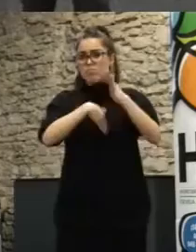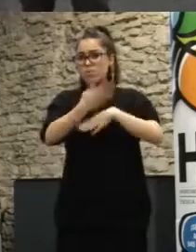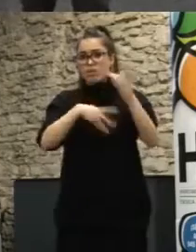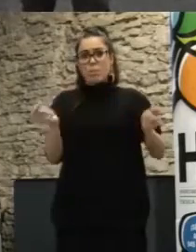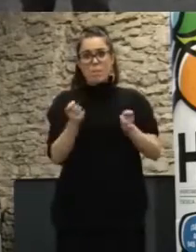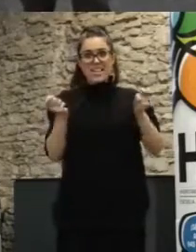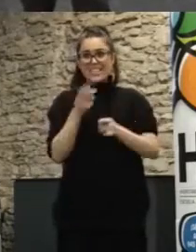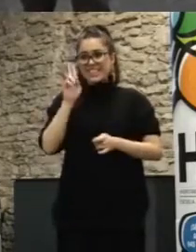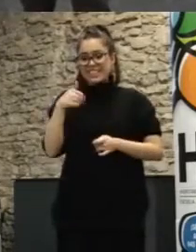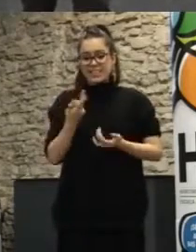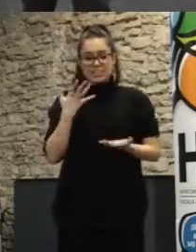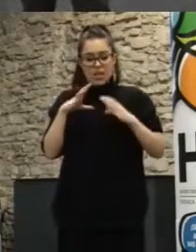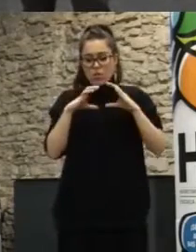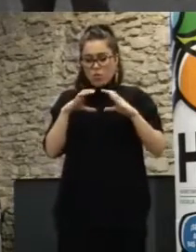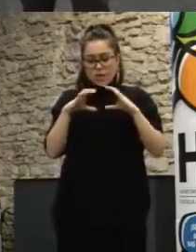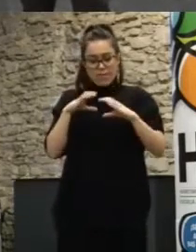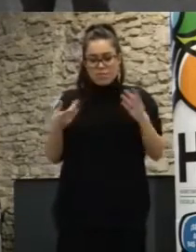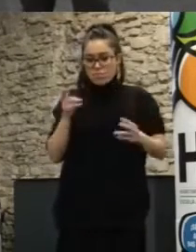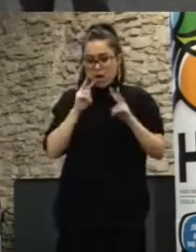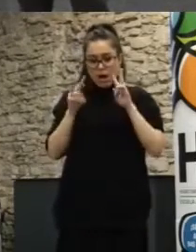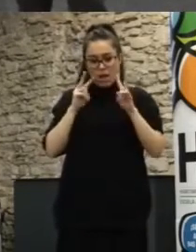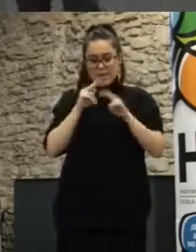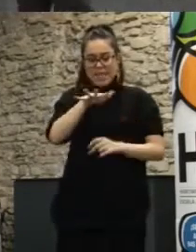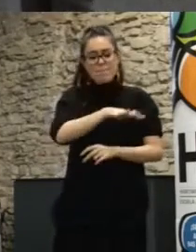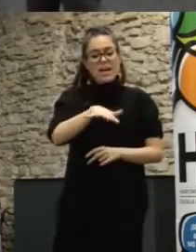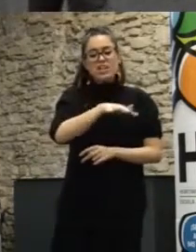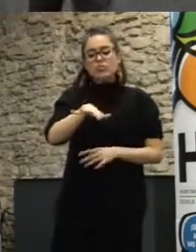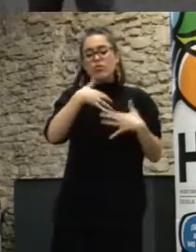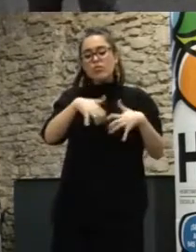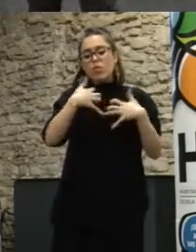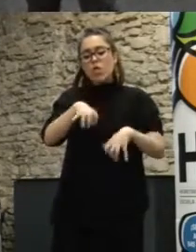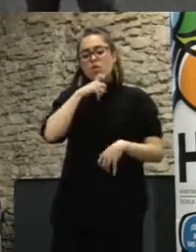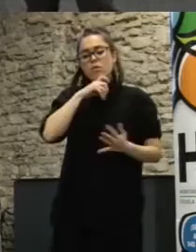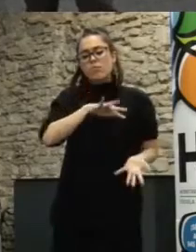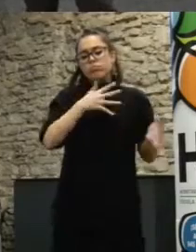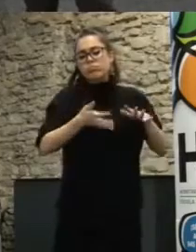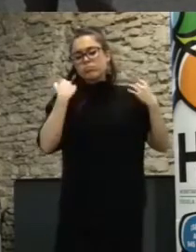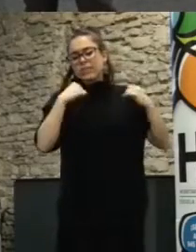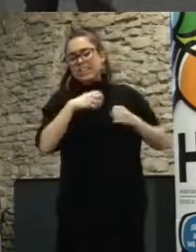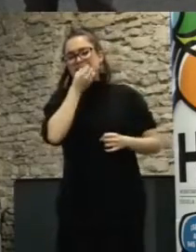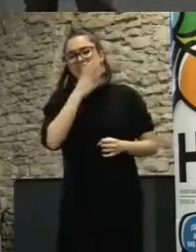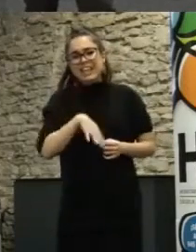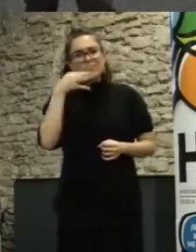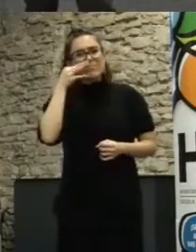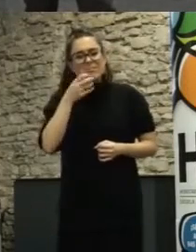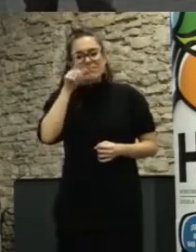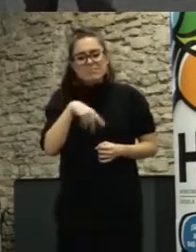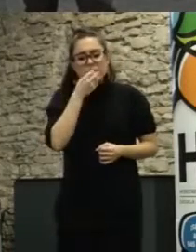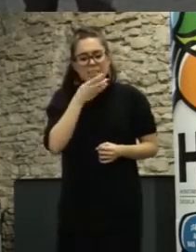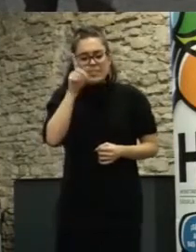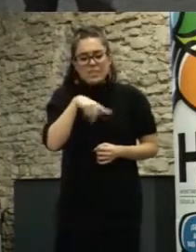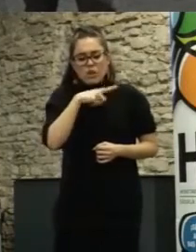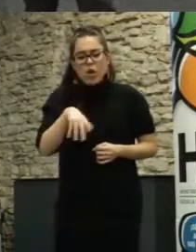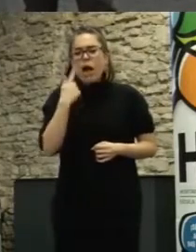¿no? de comunicación y vemos cómo funciona en un barrio en otro cómo lo estamos comunicando con qué formato si es digital